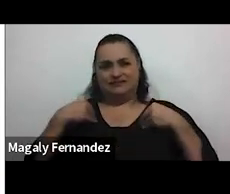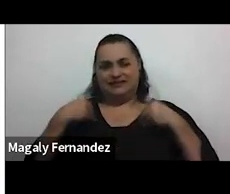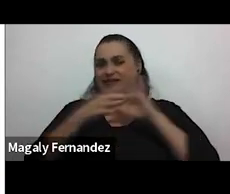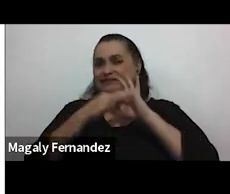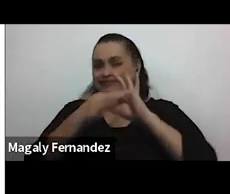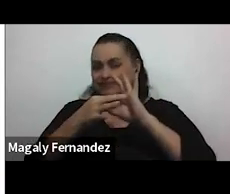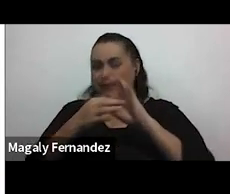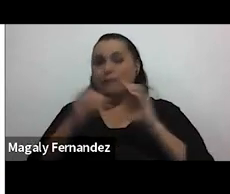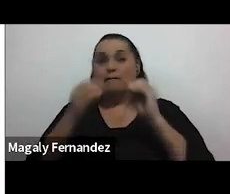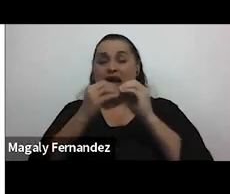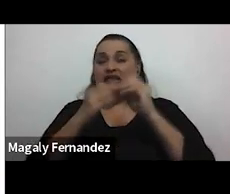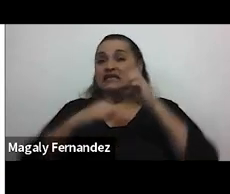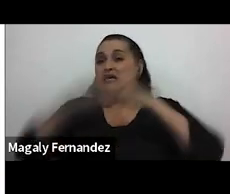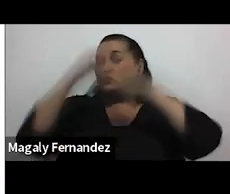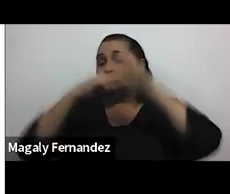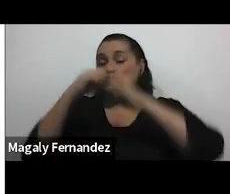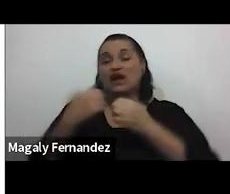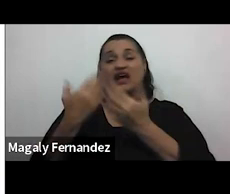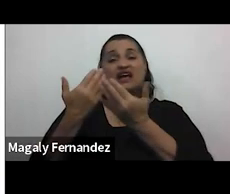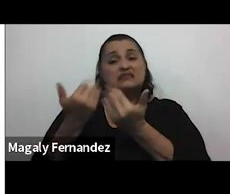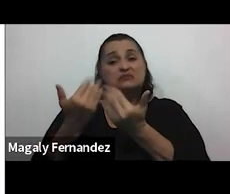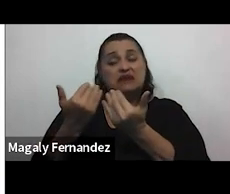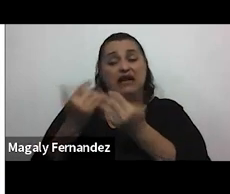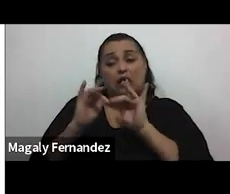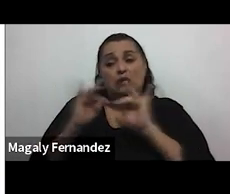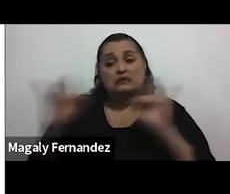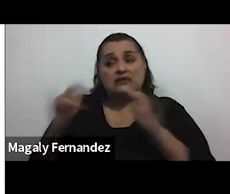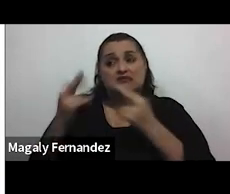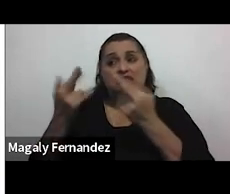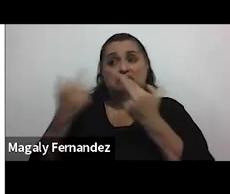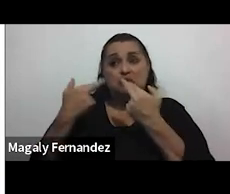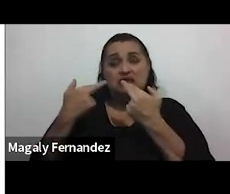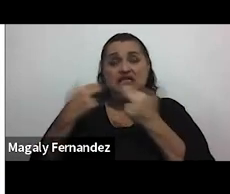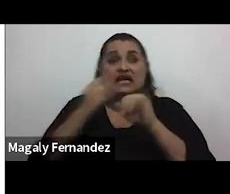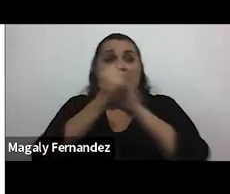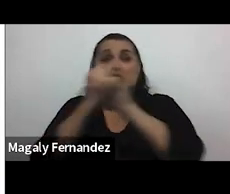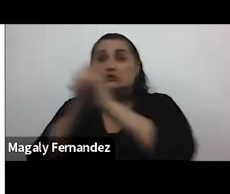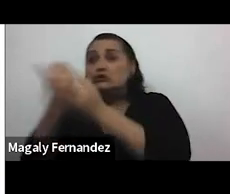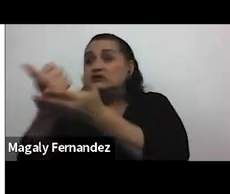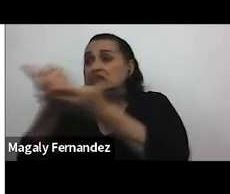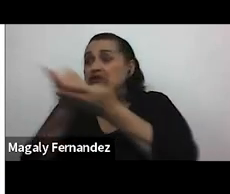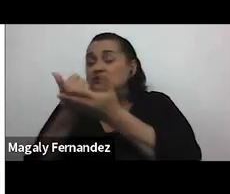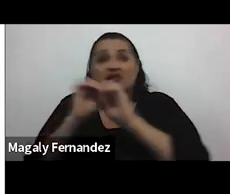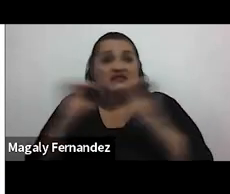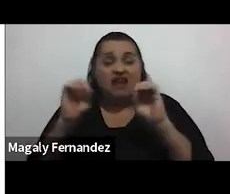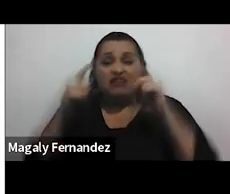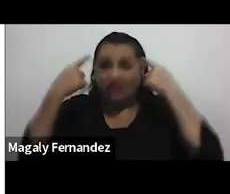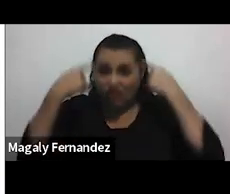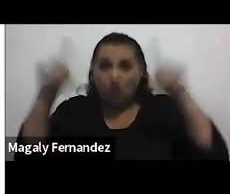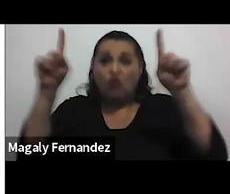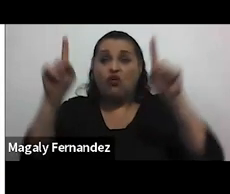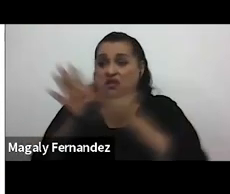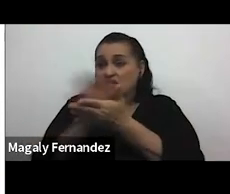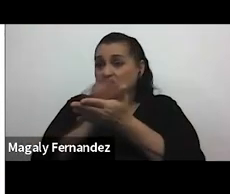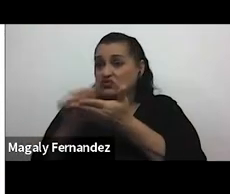estructural una desesperanza ante la ausencia de una respuesta institucional que vaya a subsanar una gran cantidad